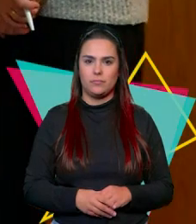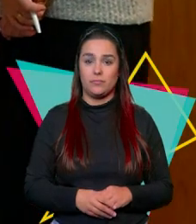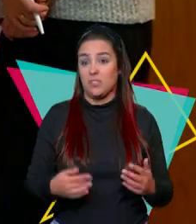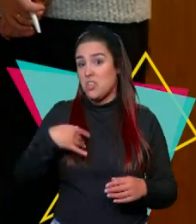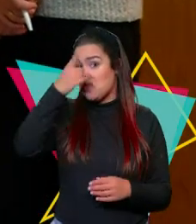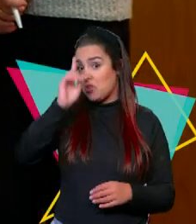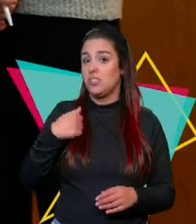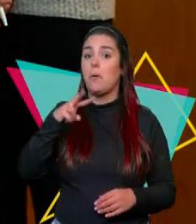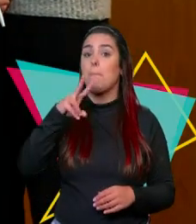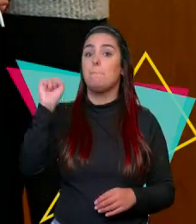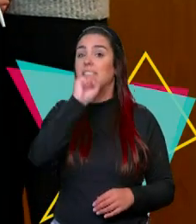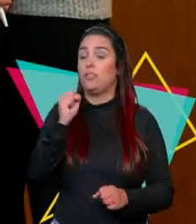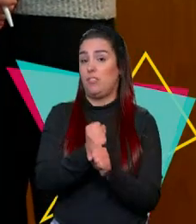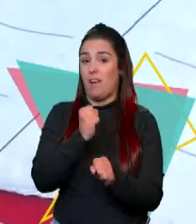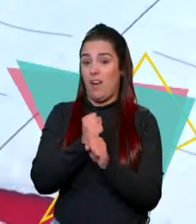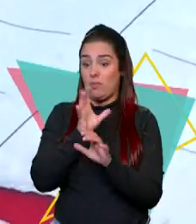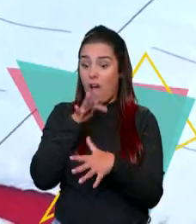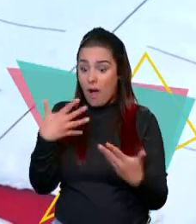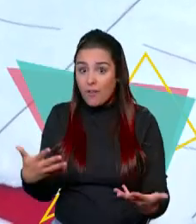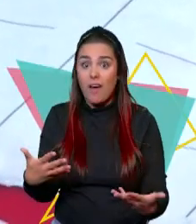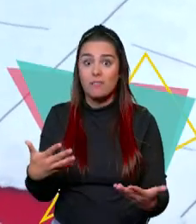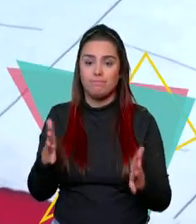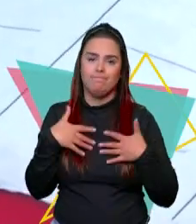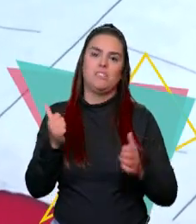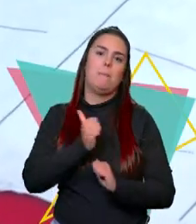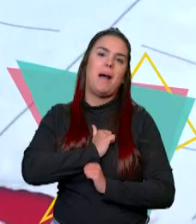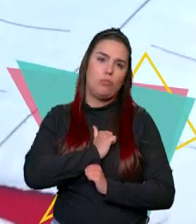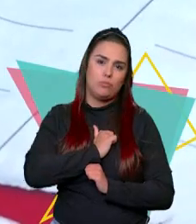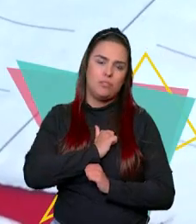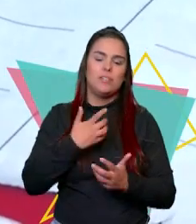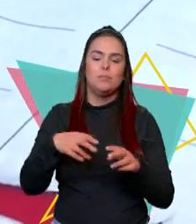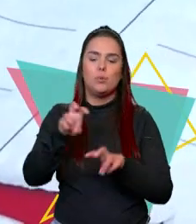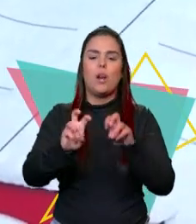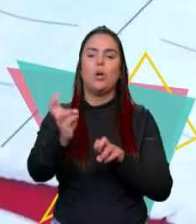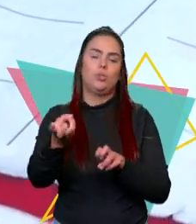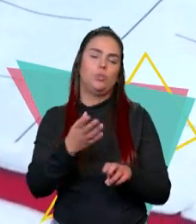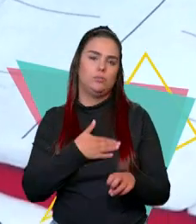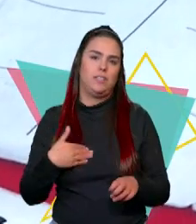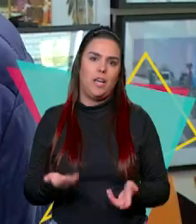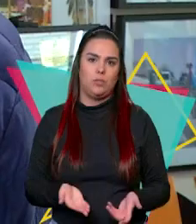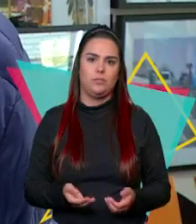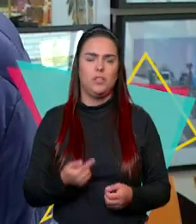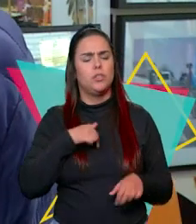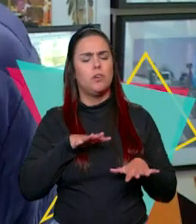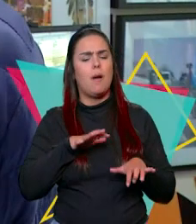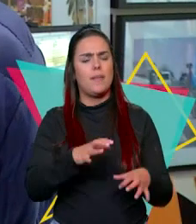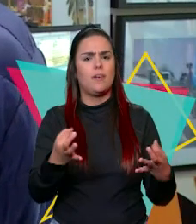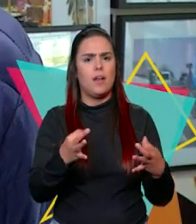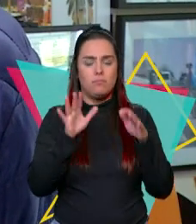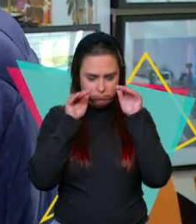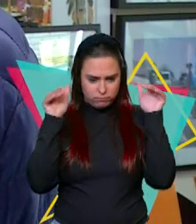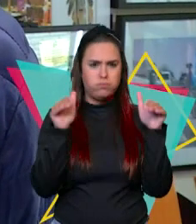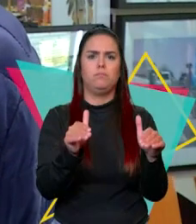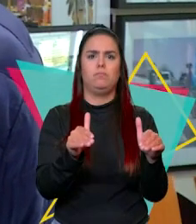Pues no sé, llevo 20 años trabajando y ahora es cuando me queda en paro, así que tengo que buscar lo que sea. He aprendido a